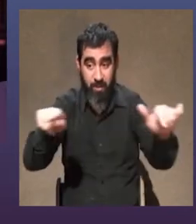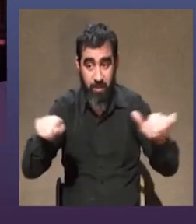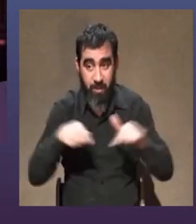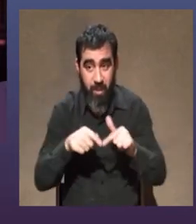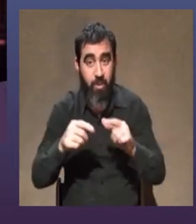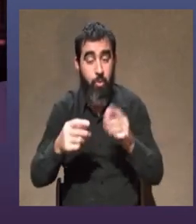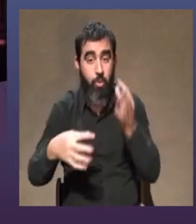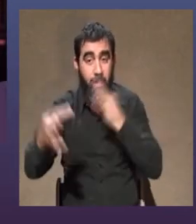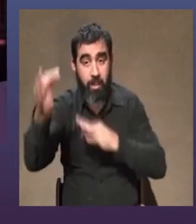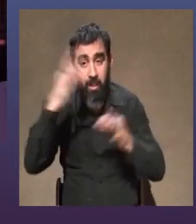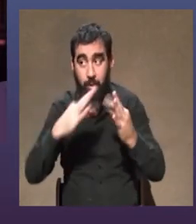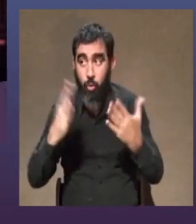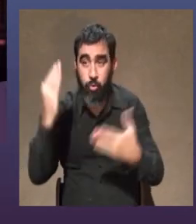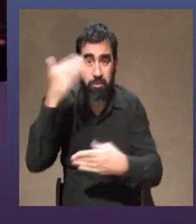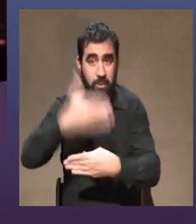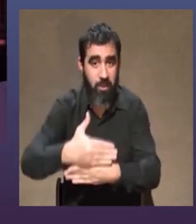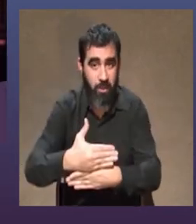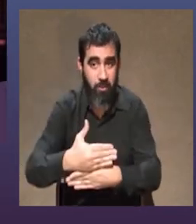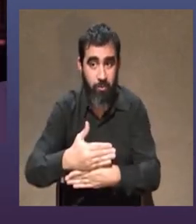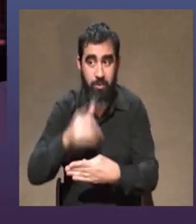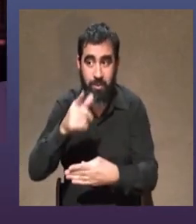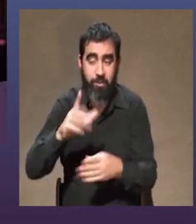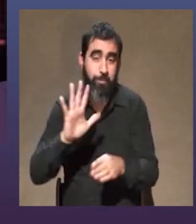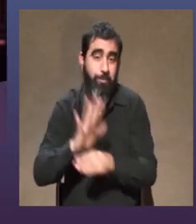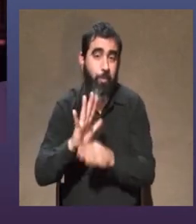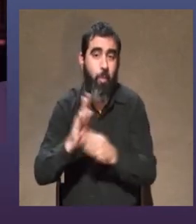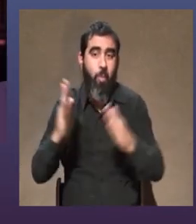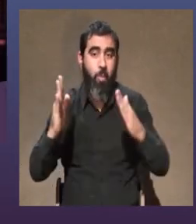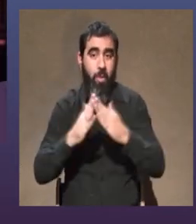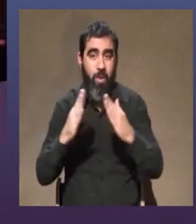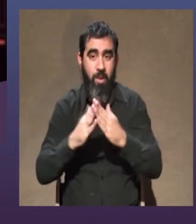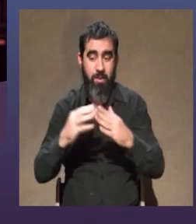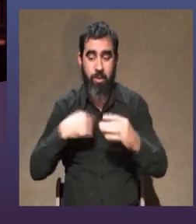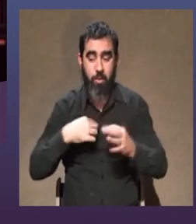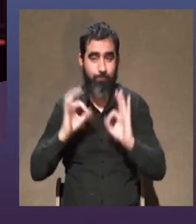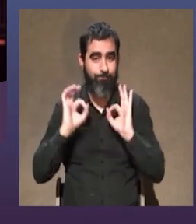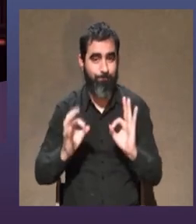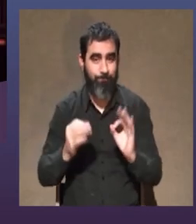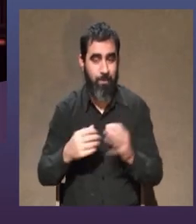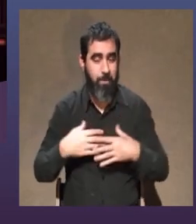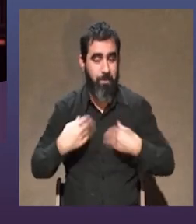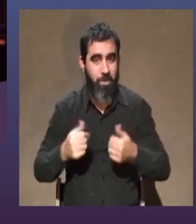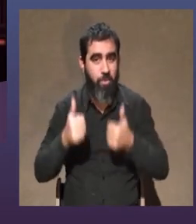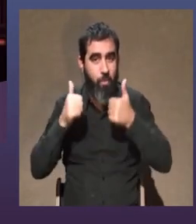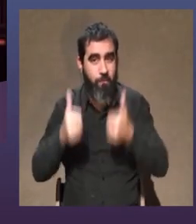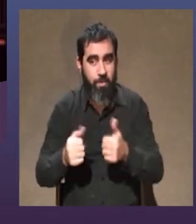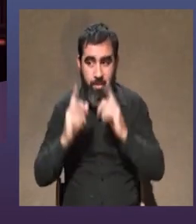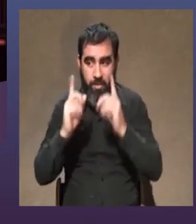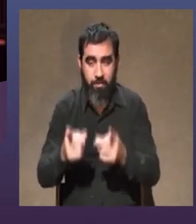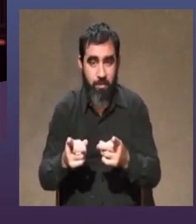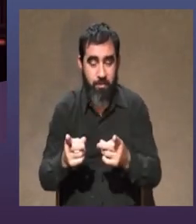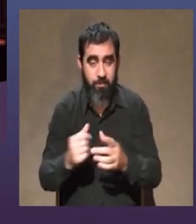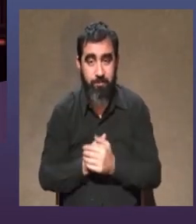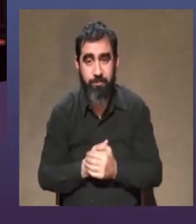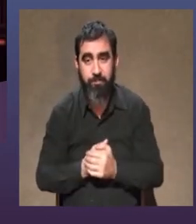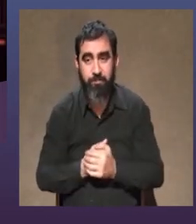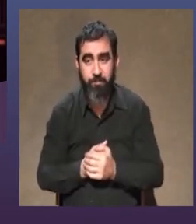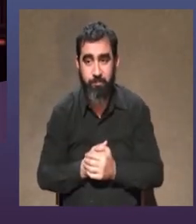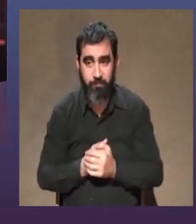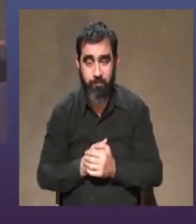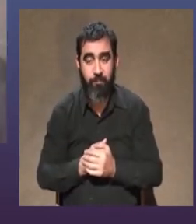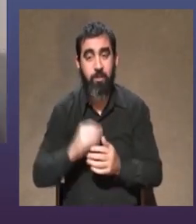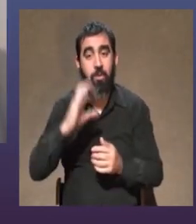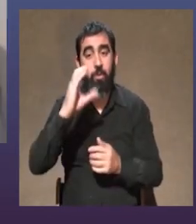podemos estar ahí donde es nuestra casa donde nos encontramos a nosotros mismos y a nuestros pares también ¿no? sí